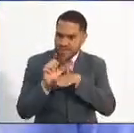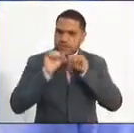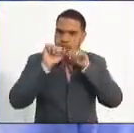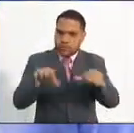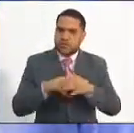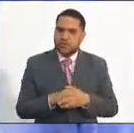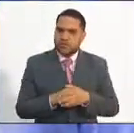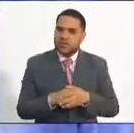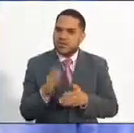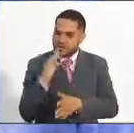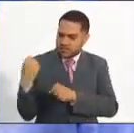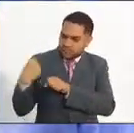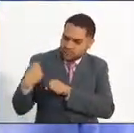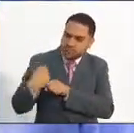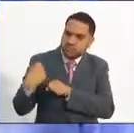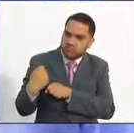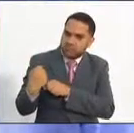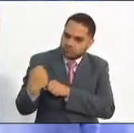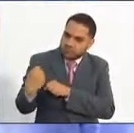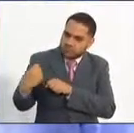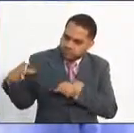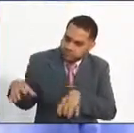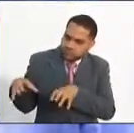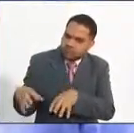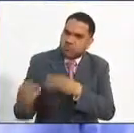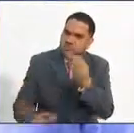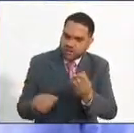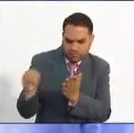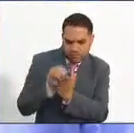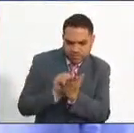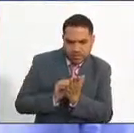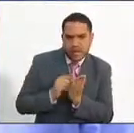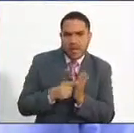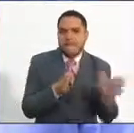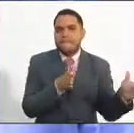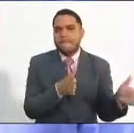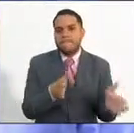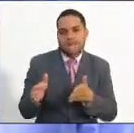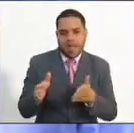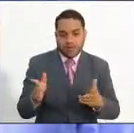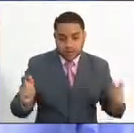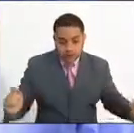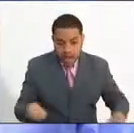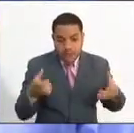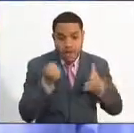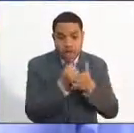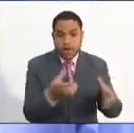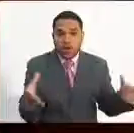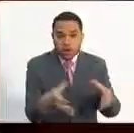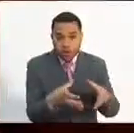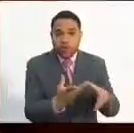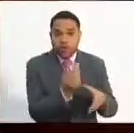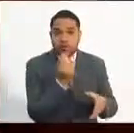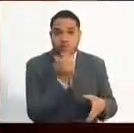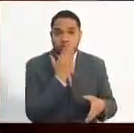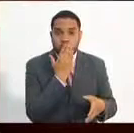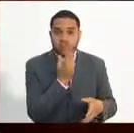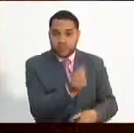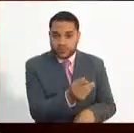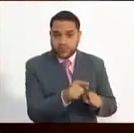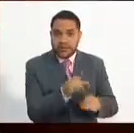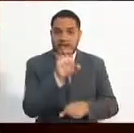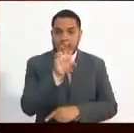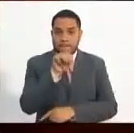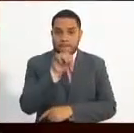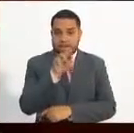está trabajando para diseñar y desarrollar el plan de salvaguardia de la comunidad del pueblo Embera. Con ellos hemos